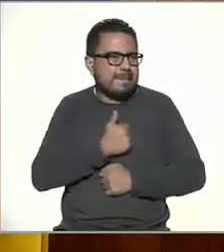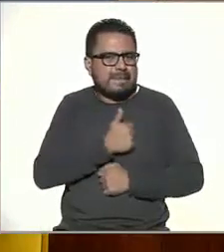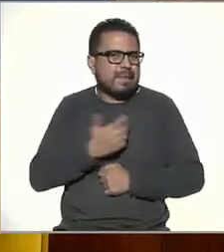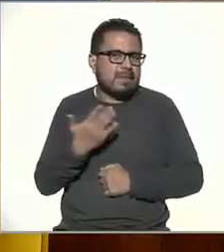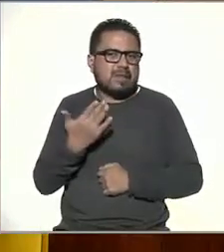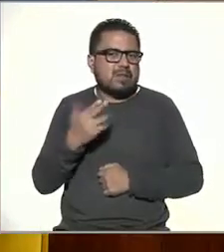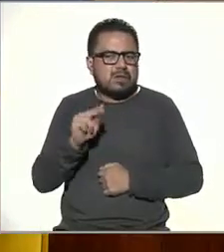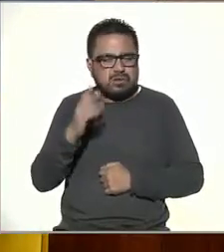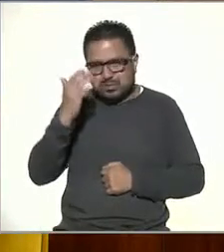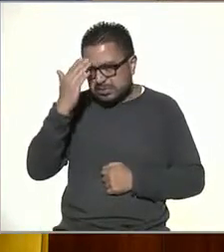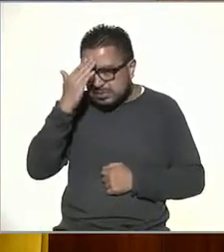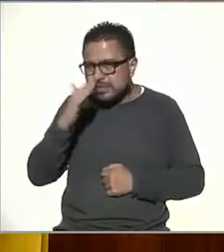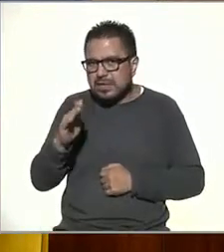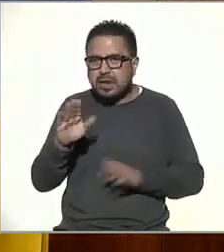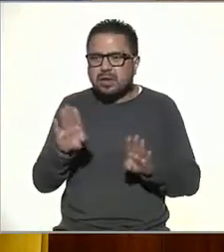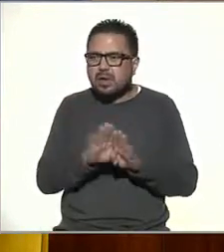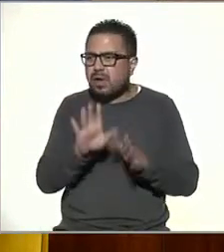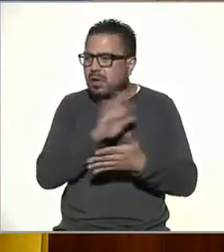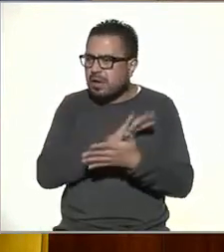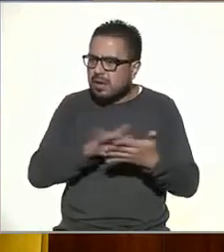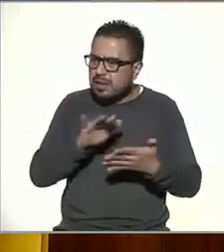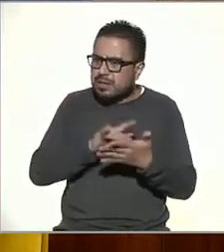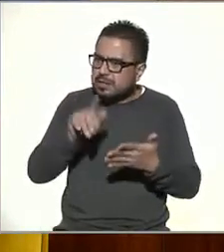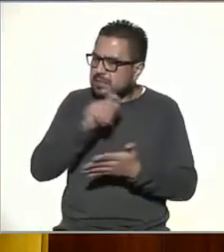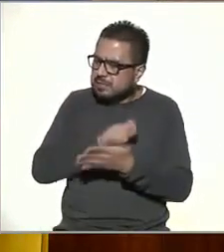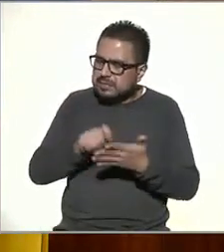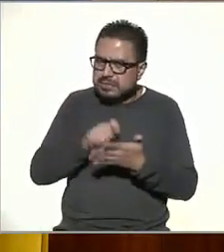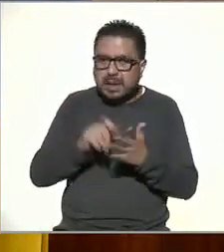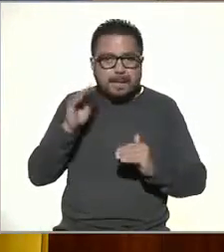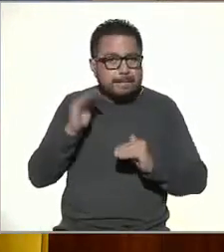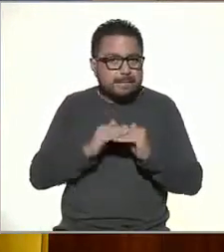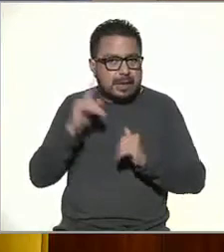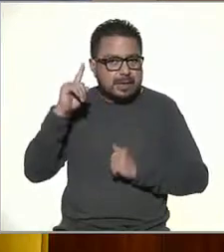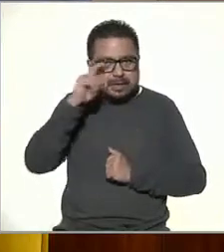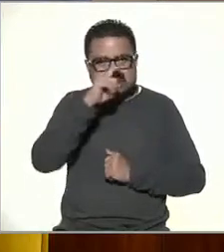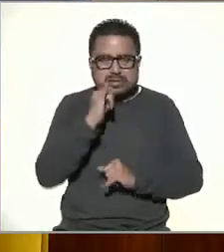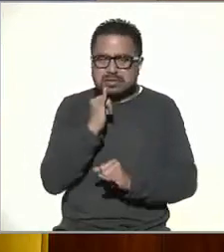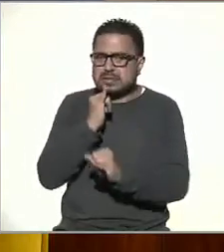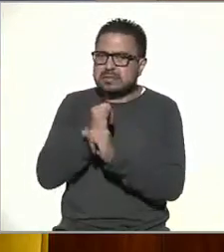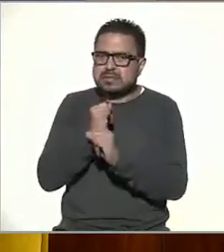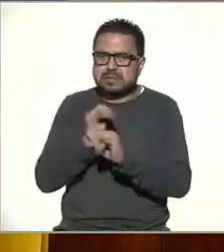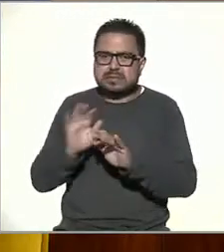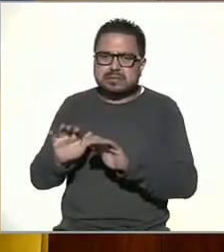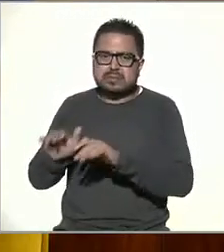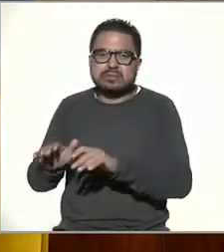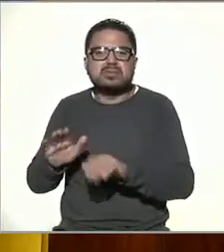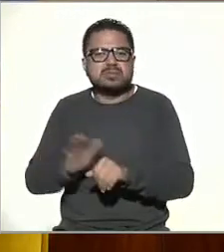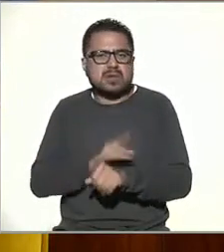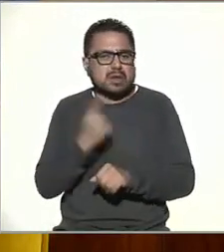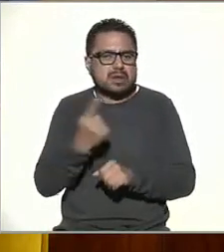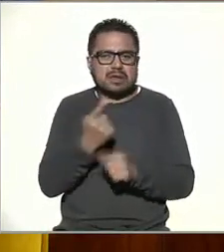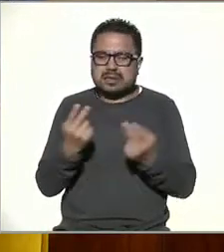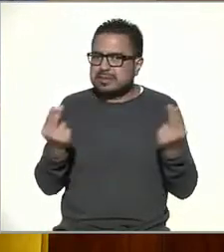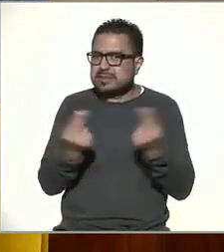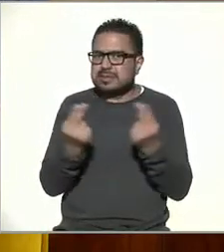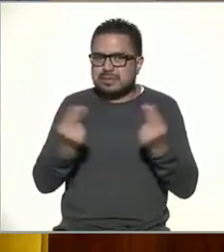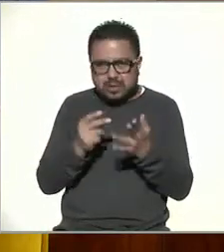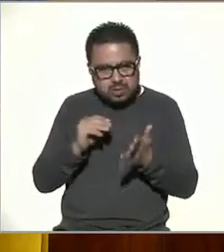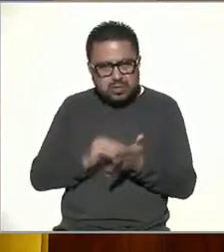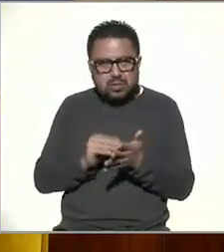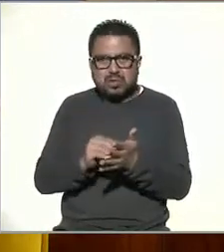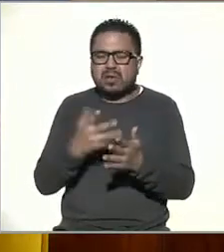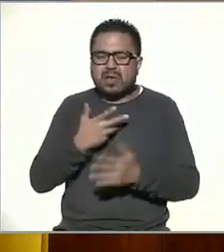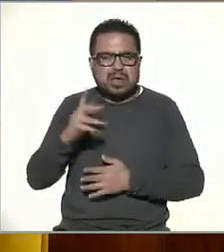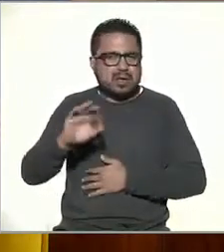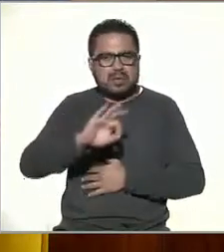saben todavía leer y escribir, es muy difícil conectarlas, porque se requiere, y todavía tenemos un